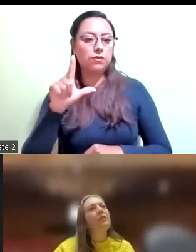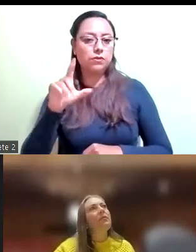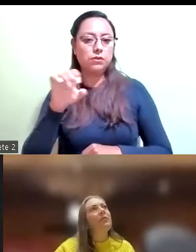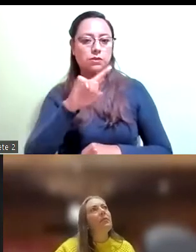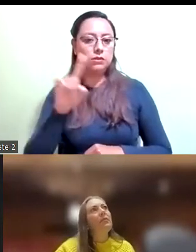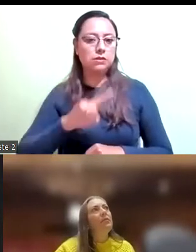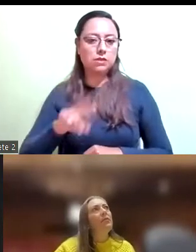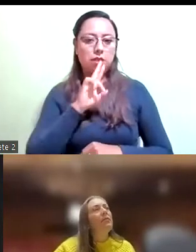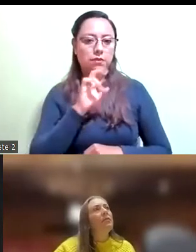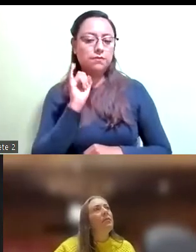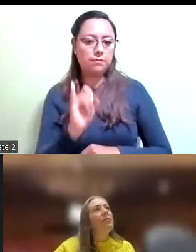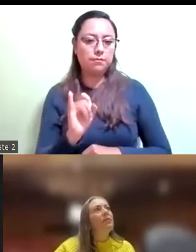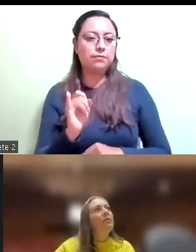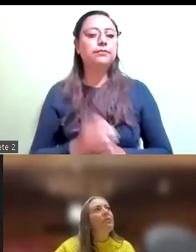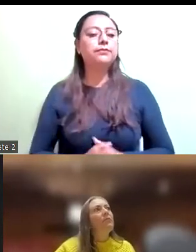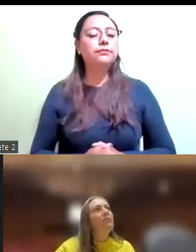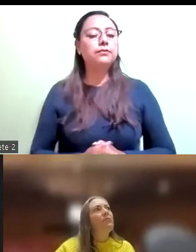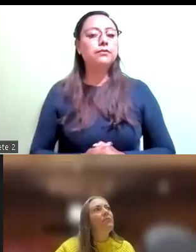Hernández Mirón